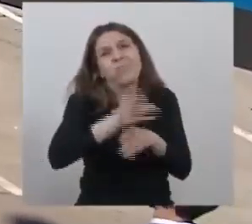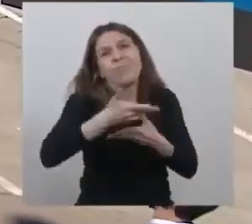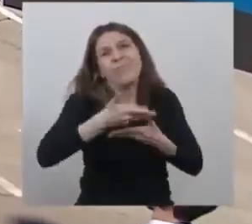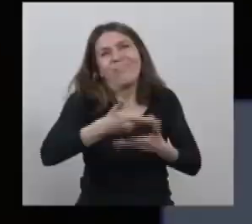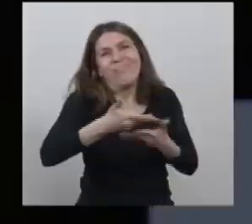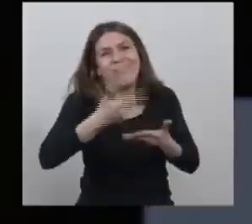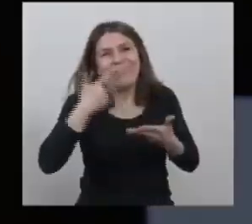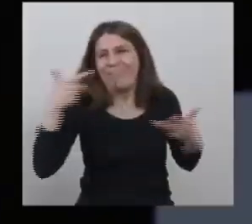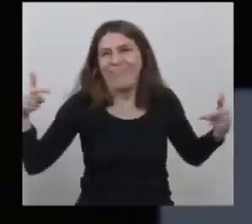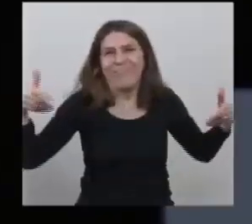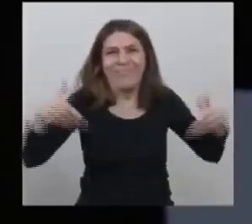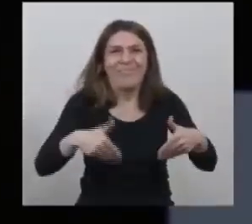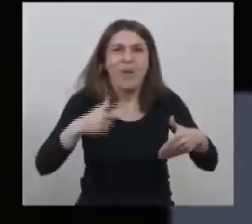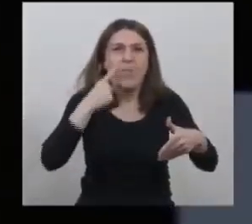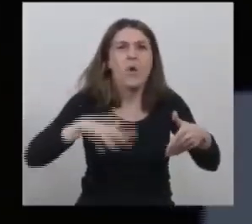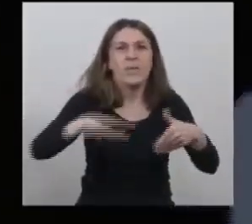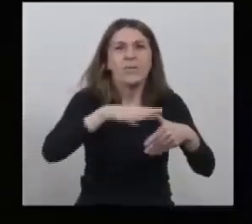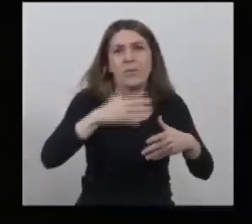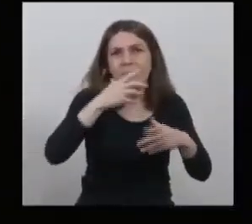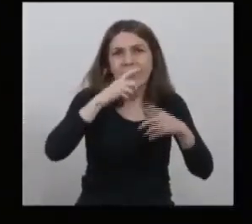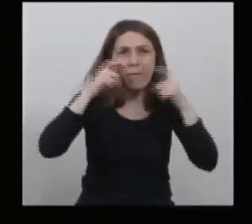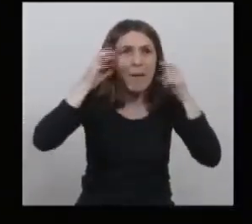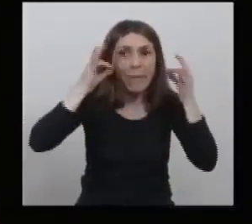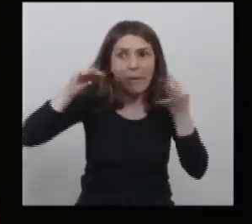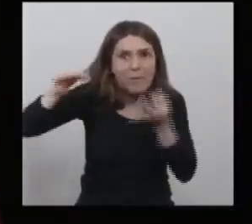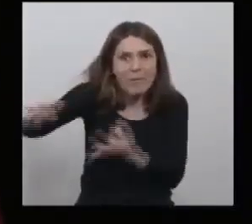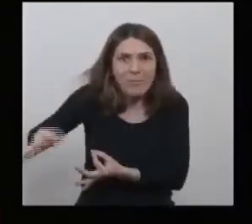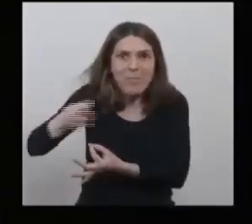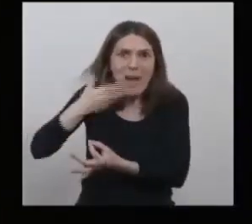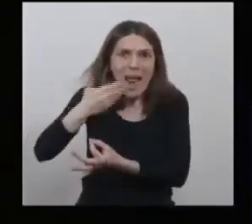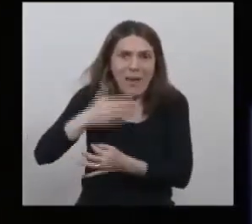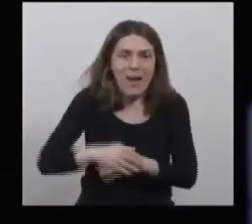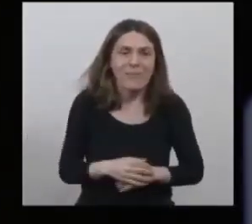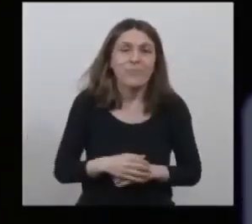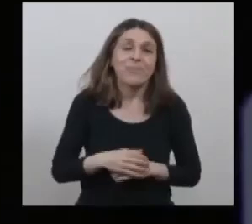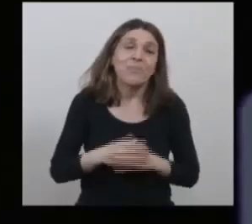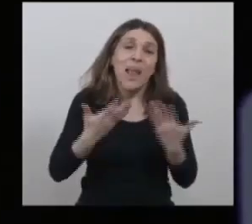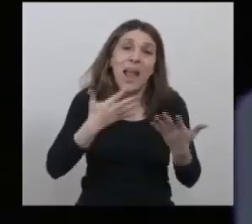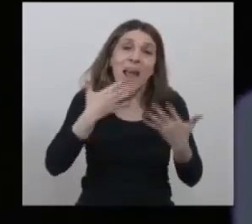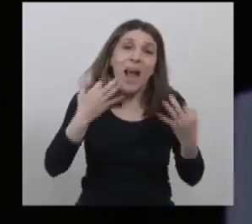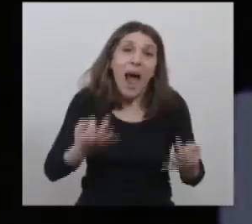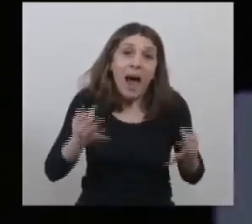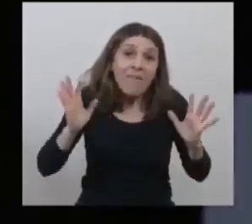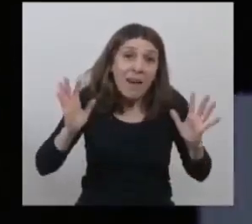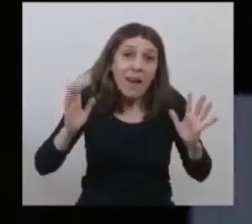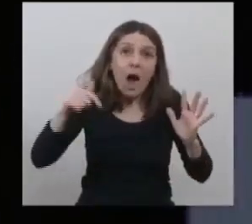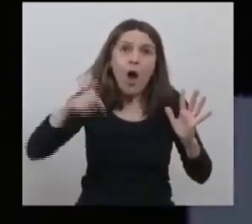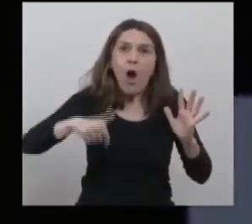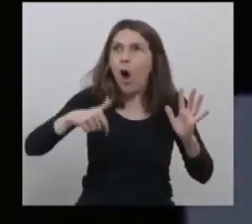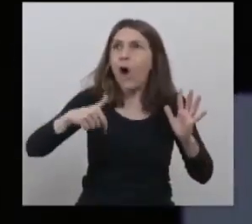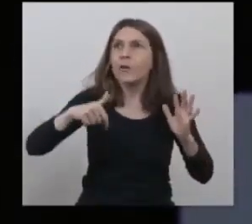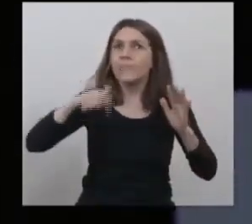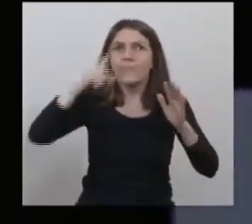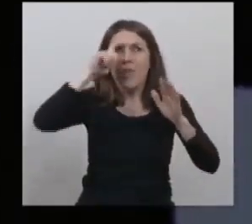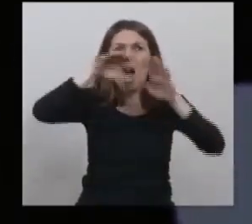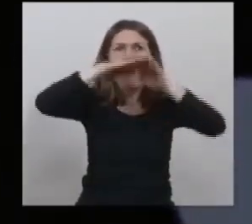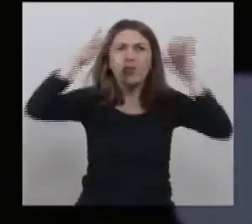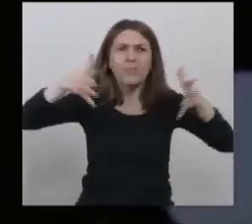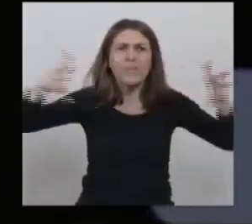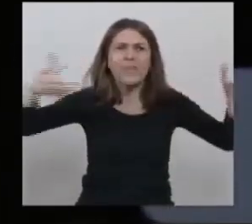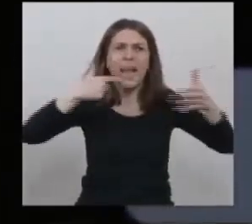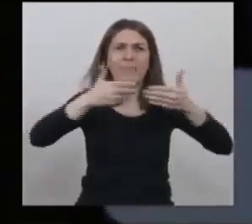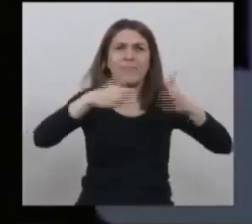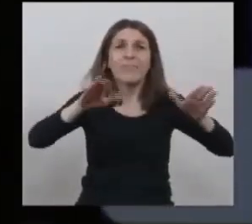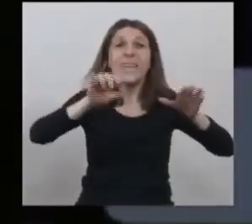municipio. Voy a dejar el barbijo para hablar. Bueno, la verdad que hoy estamos inaugurando este hospital que se llama